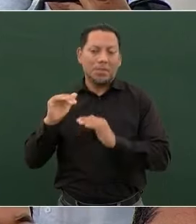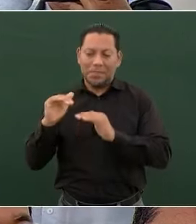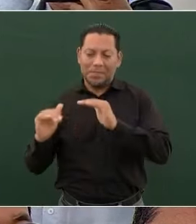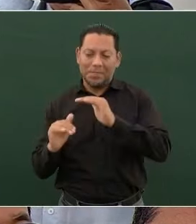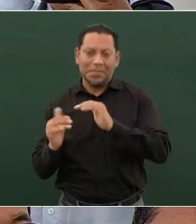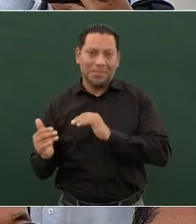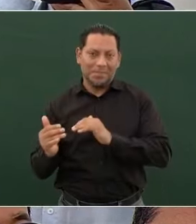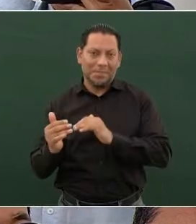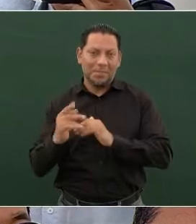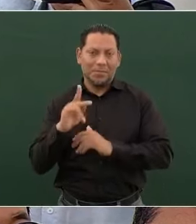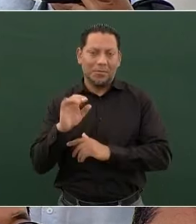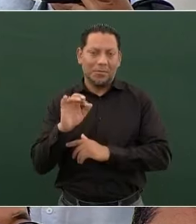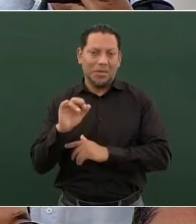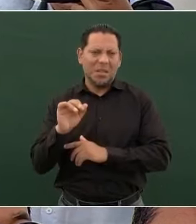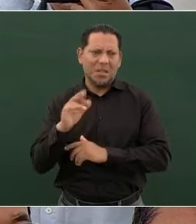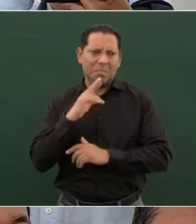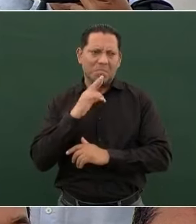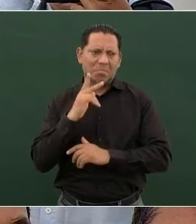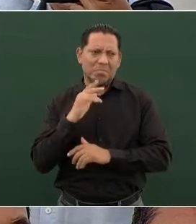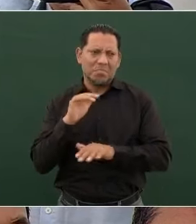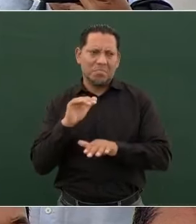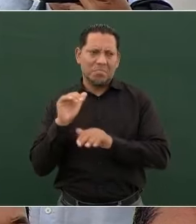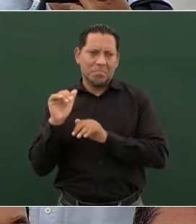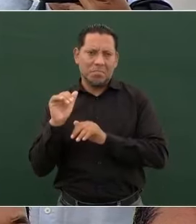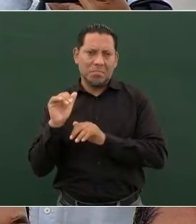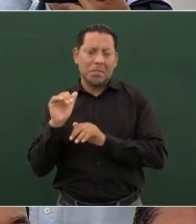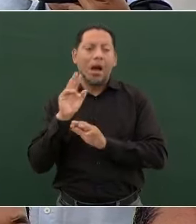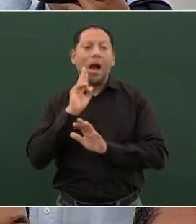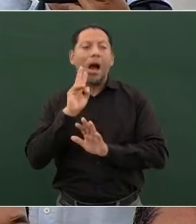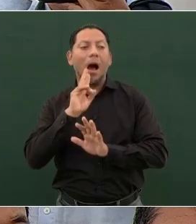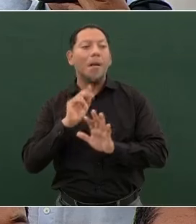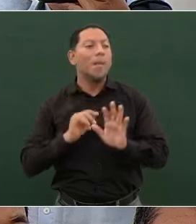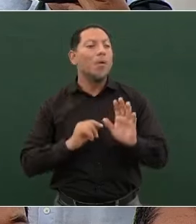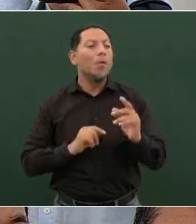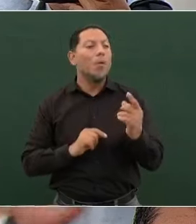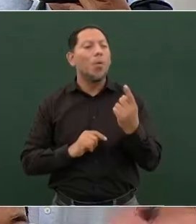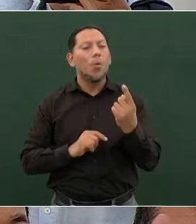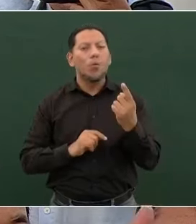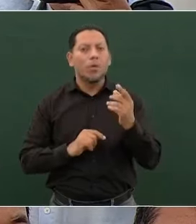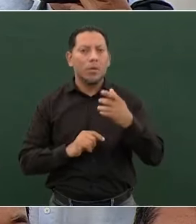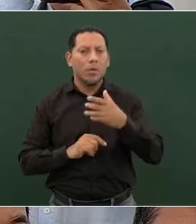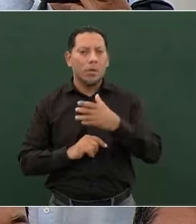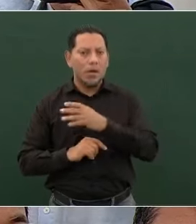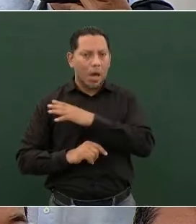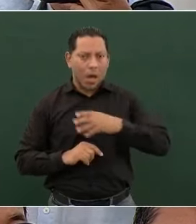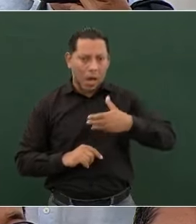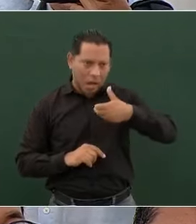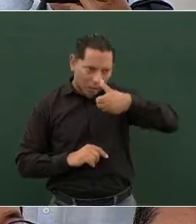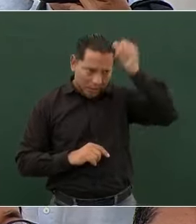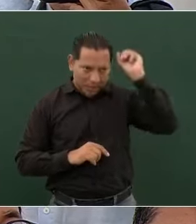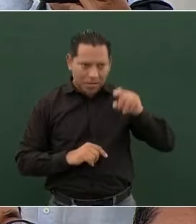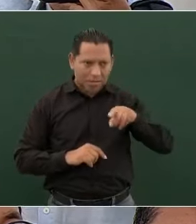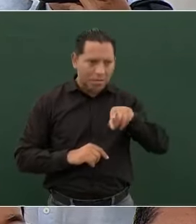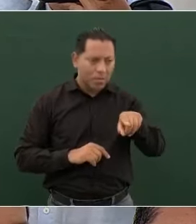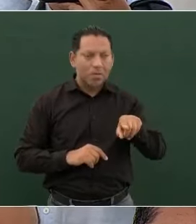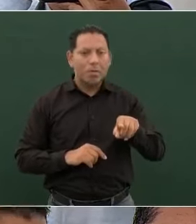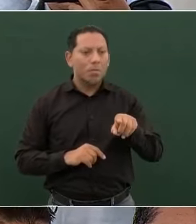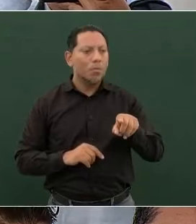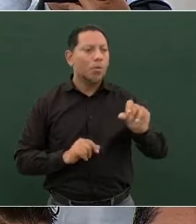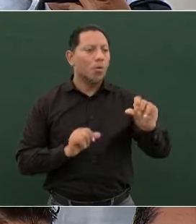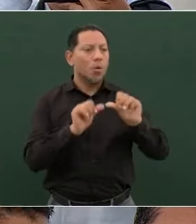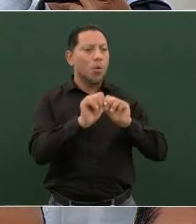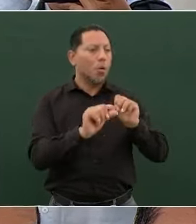ofreció declinar si un candidato declinaba por otra candidata.